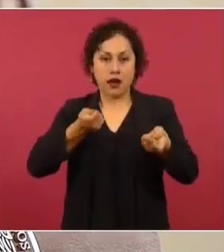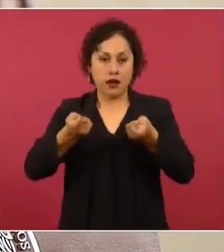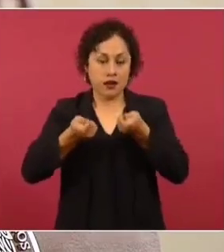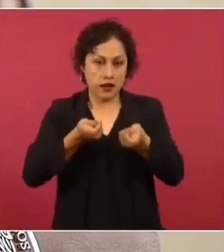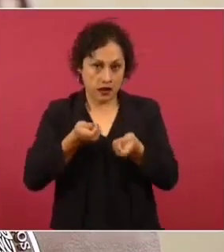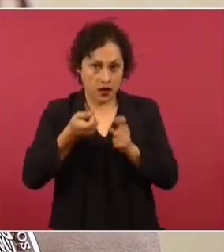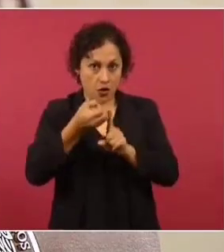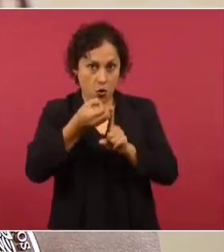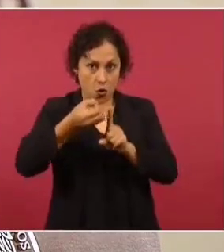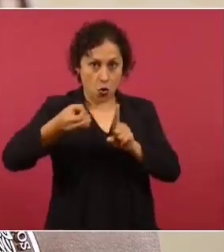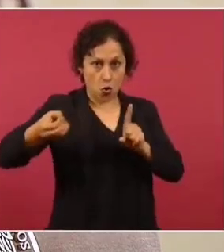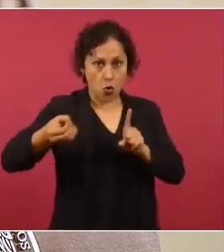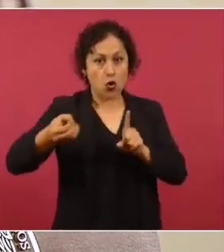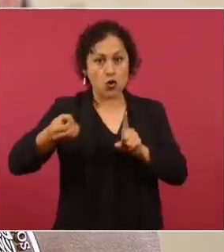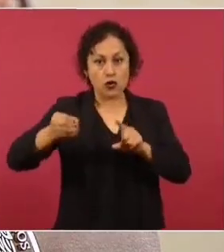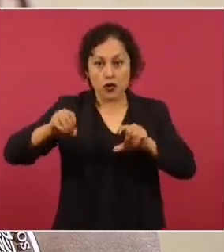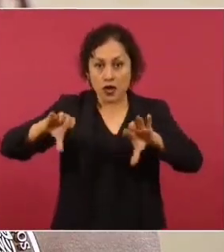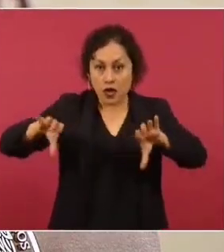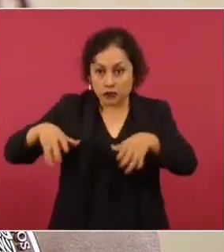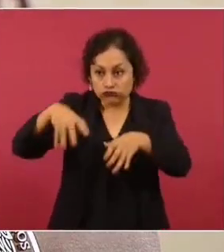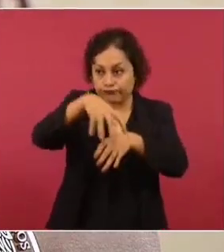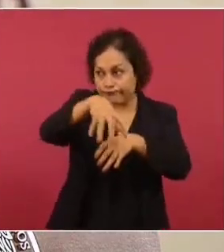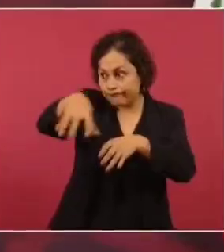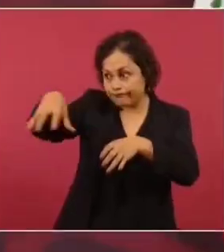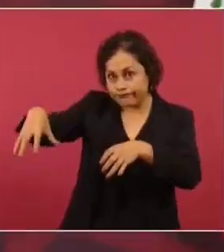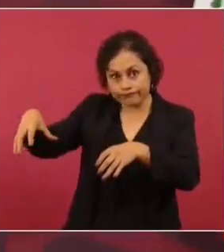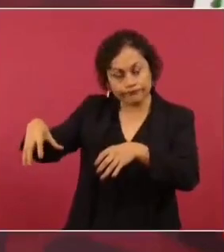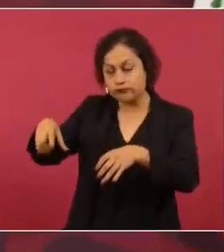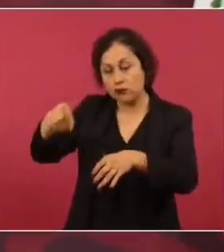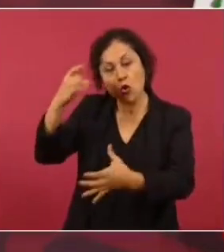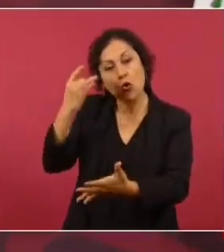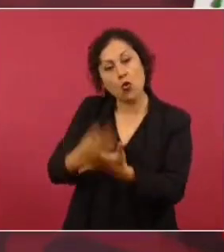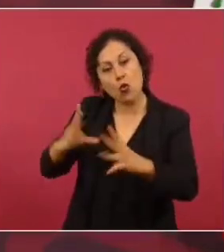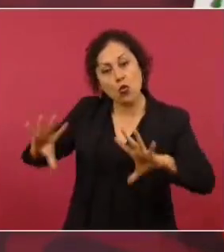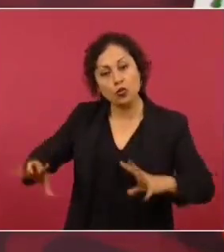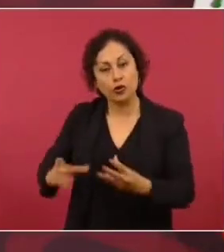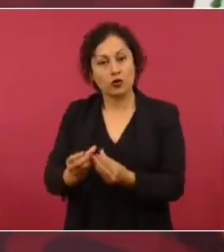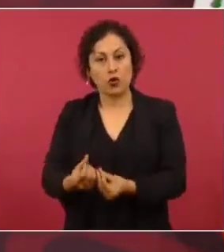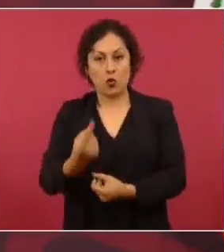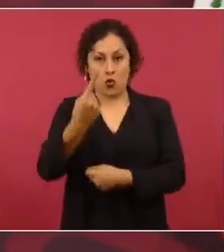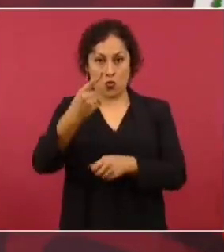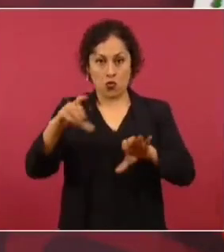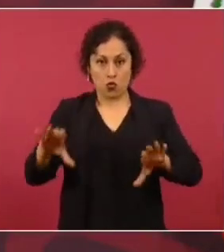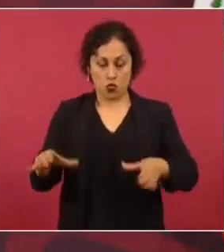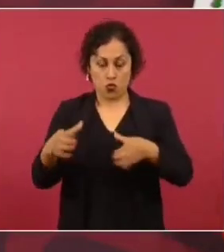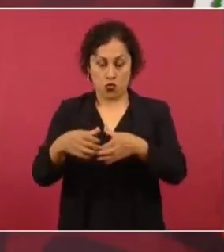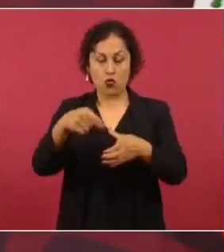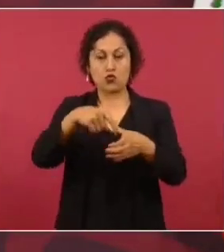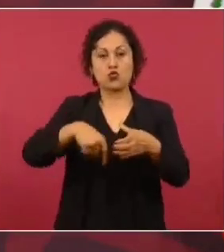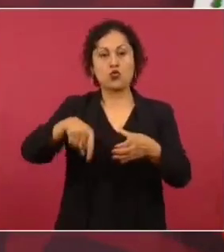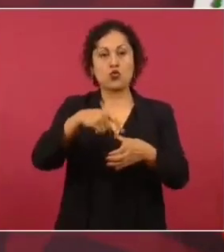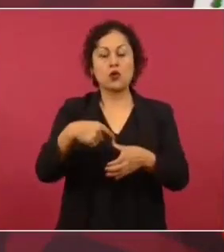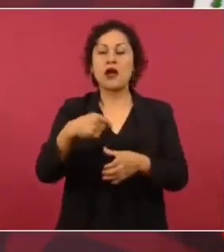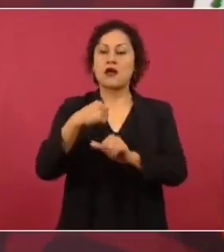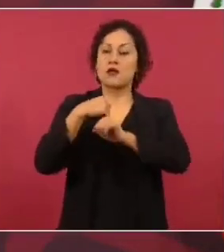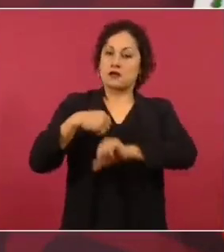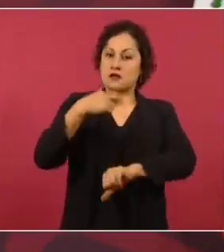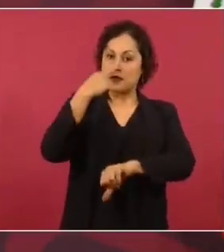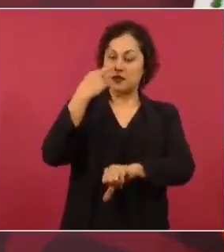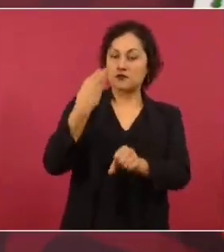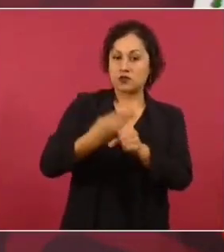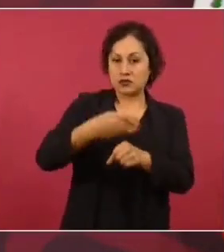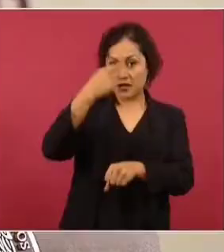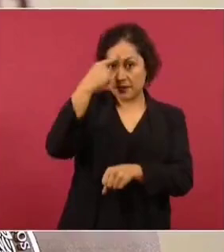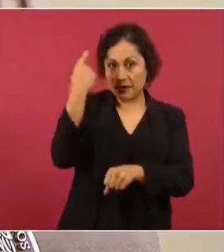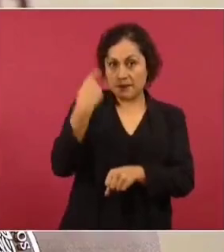un organismo que sea el encargado de resolver sobre todas las impugnaciones que se presenten durante el